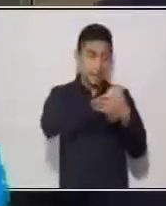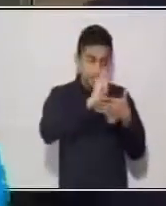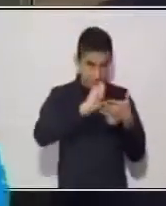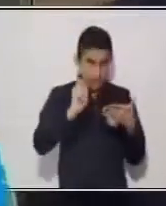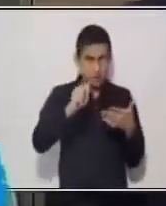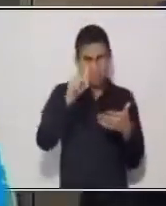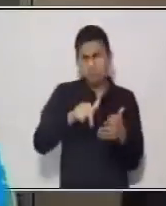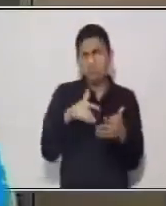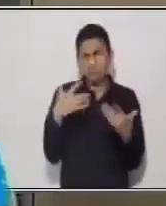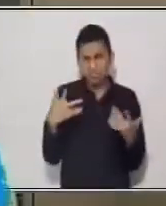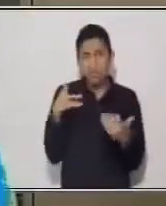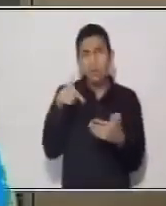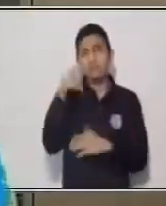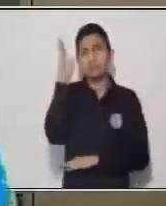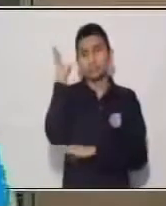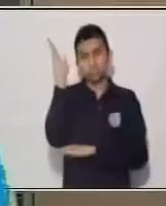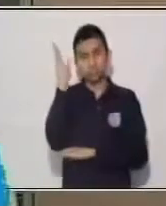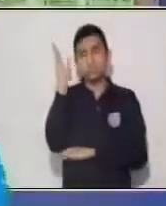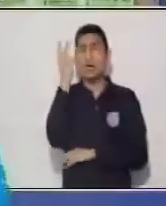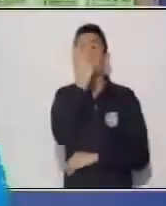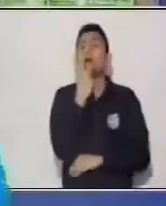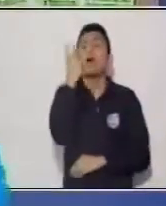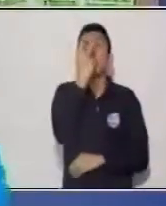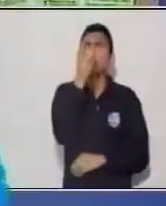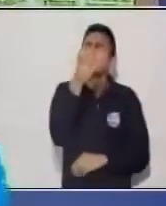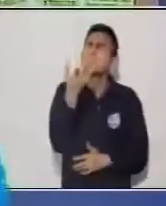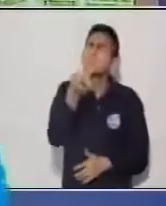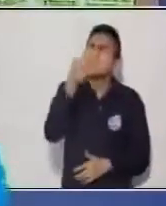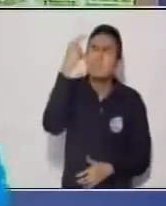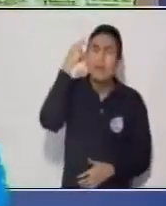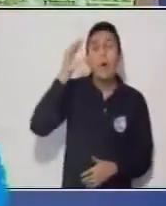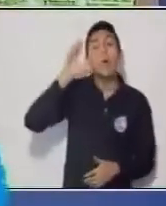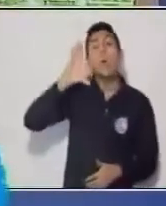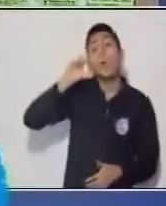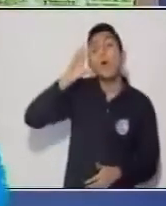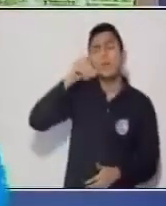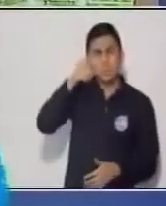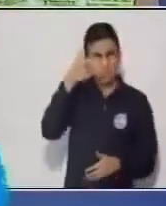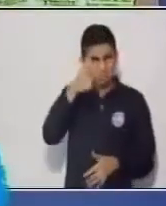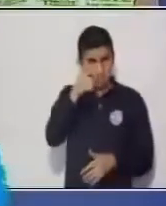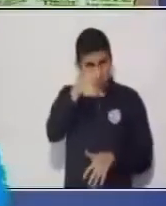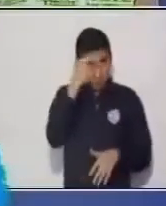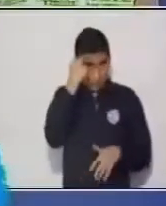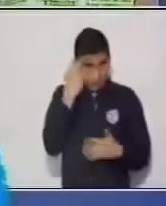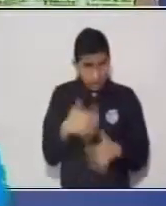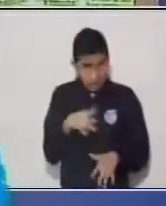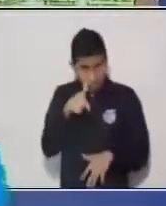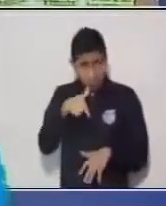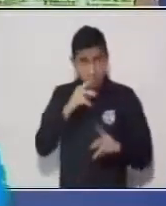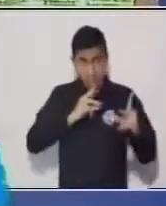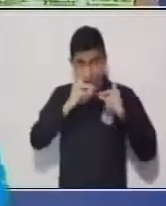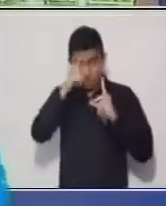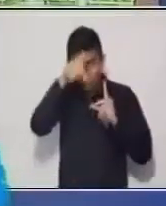un discurso oral. ¿Crees tú que lo que estoy o estamos haciendo en este momento es un diálogo?